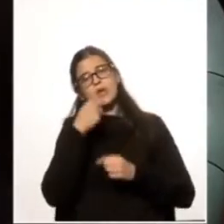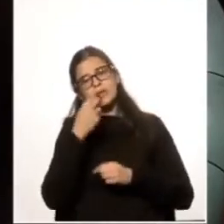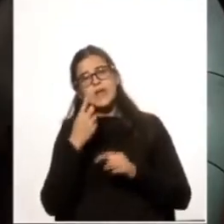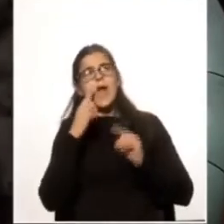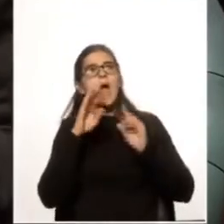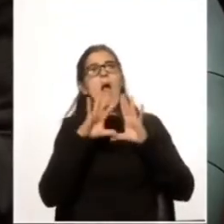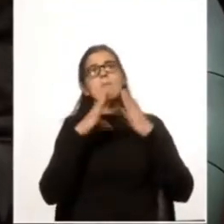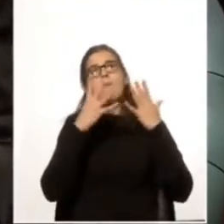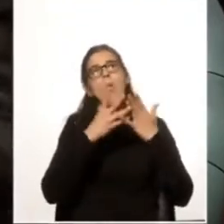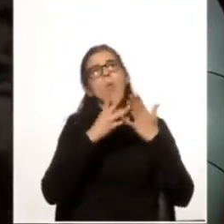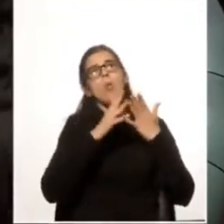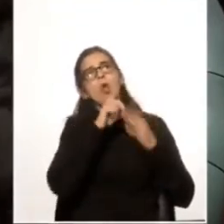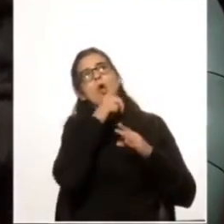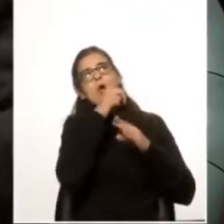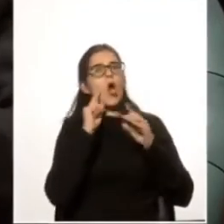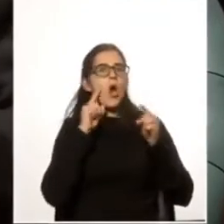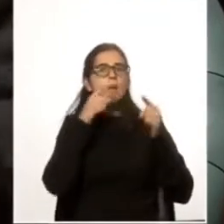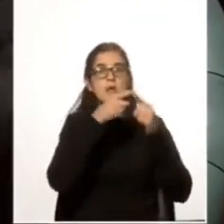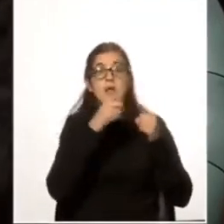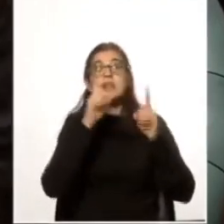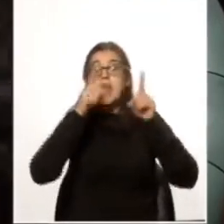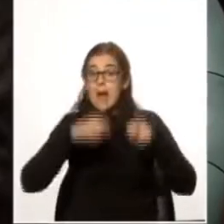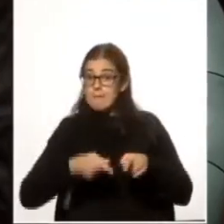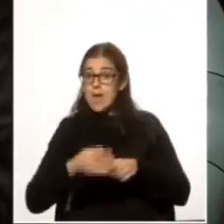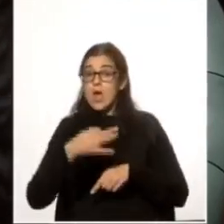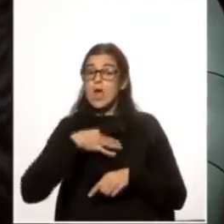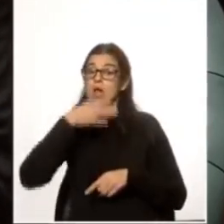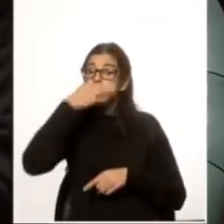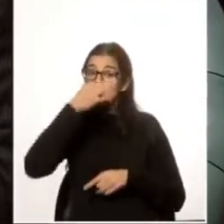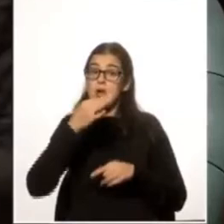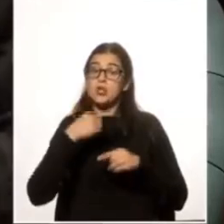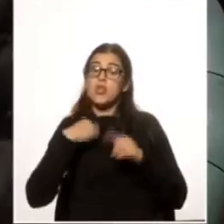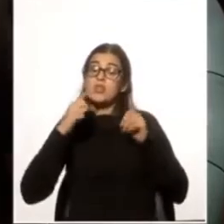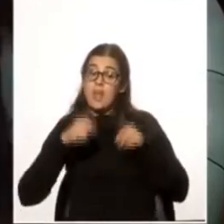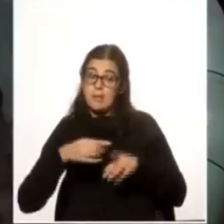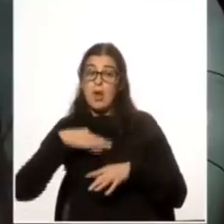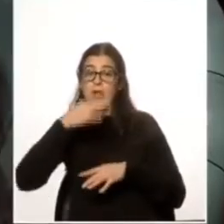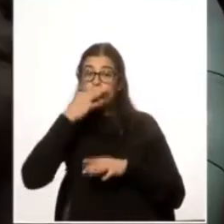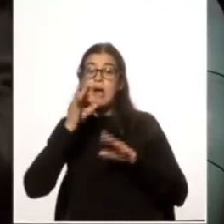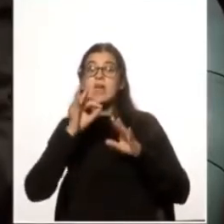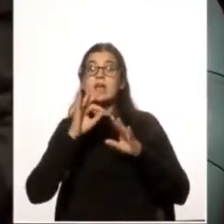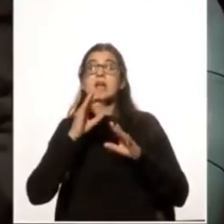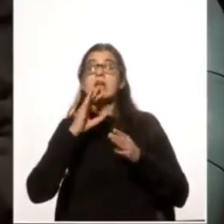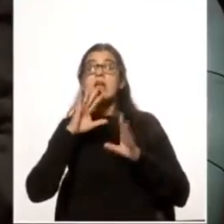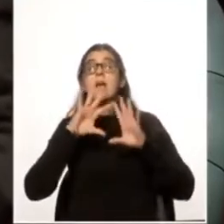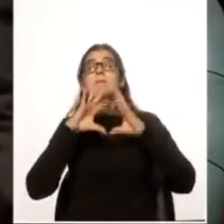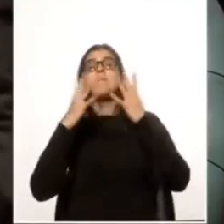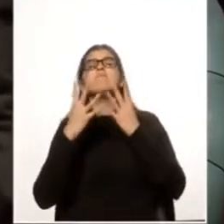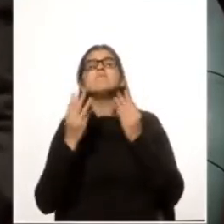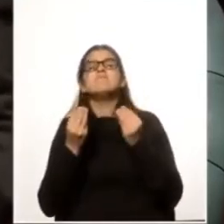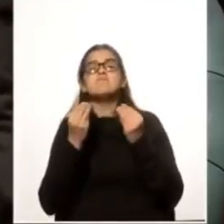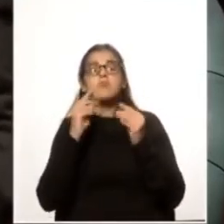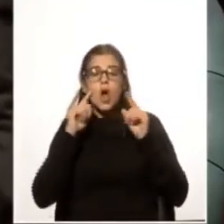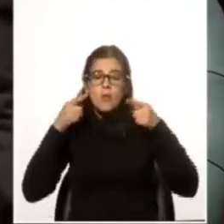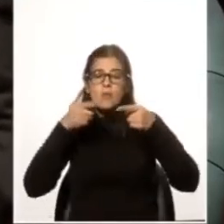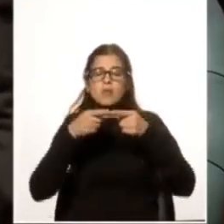el mundo va para allá, también se nos dijo, lo dijimos, porque yo lo dije también, que el mundo iba para el Mercosur y